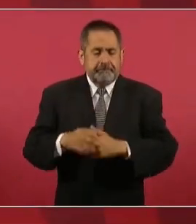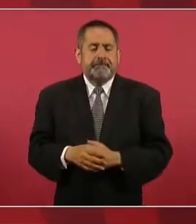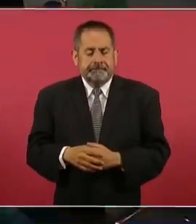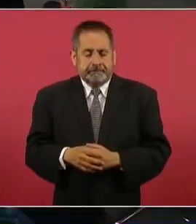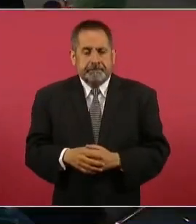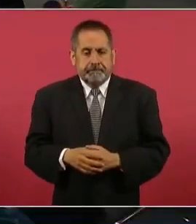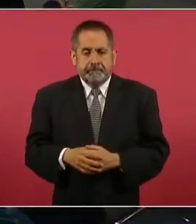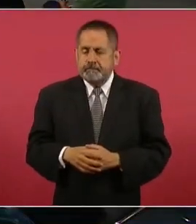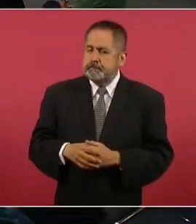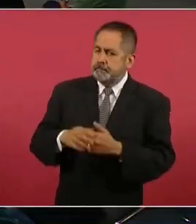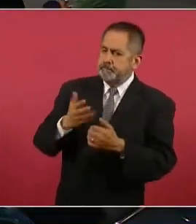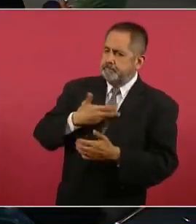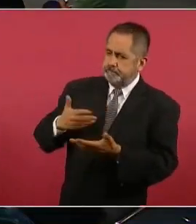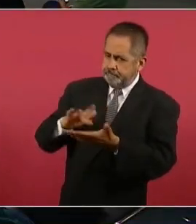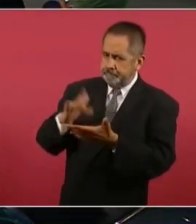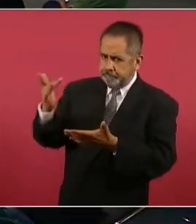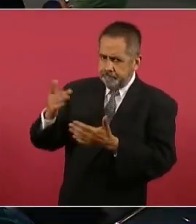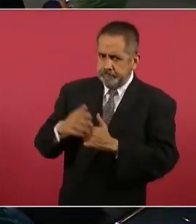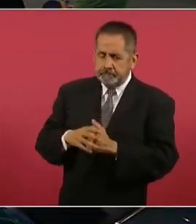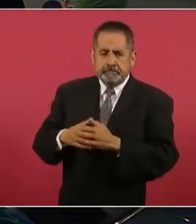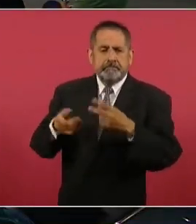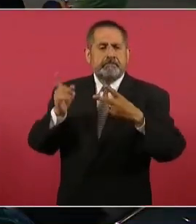Presidente, muchas gracias. El siguiente punto…